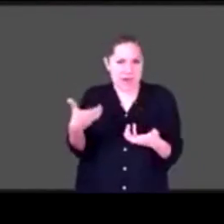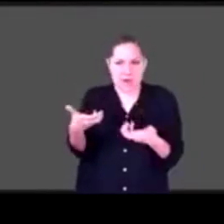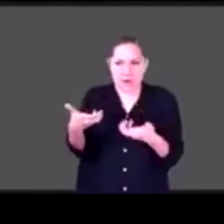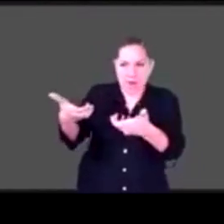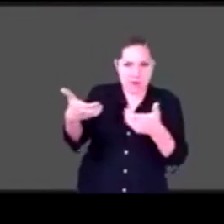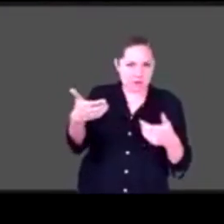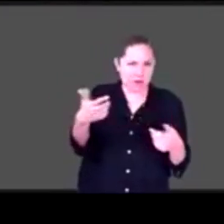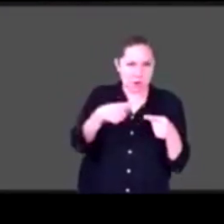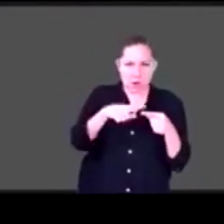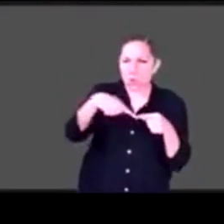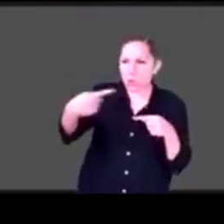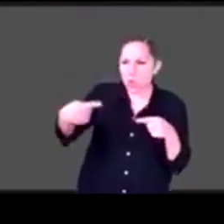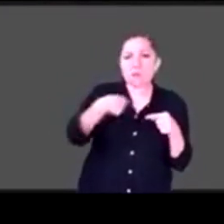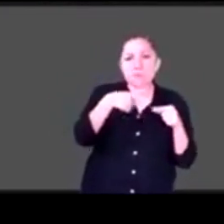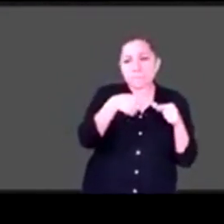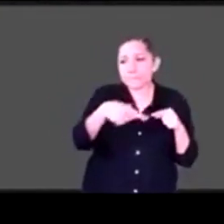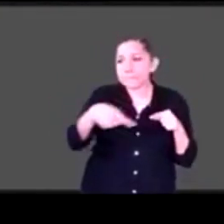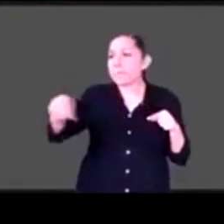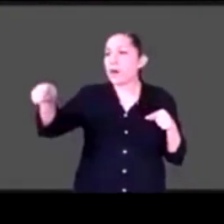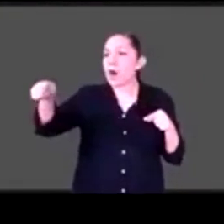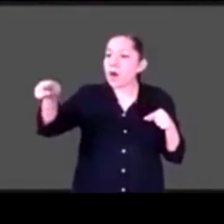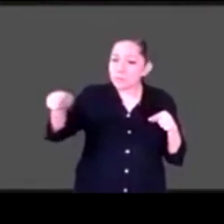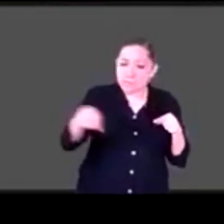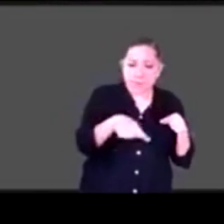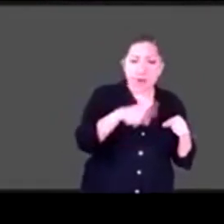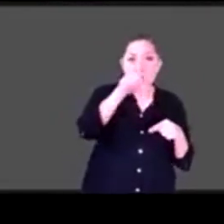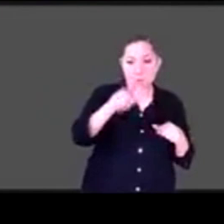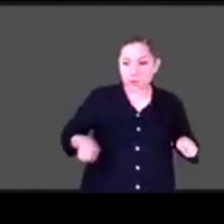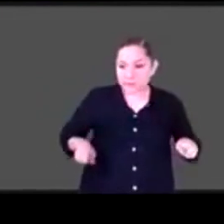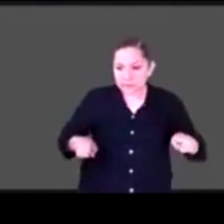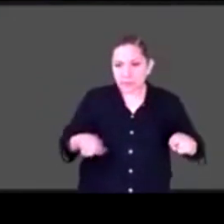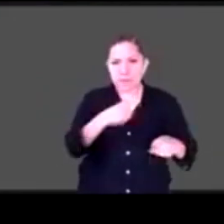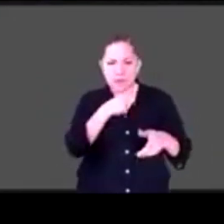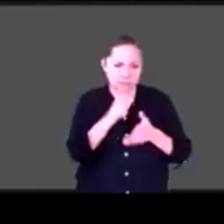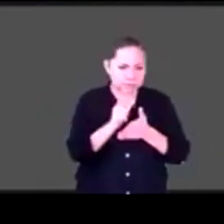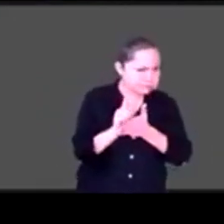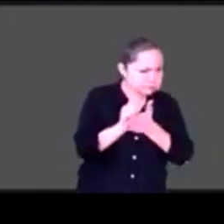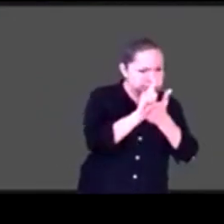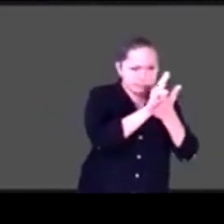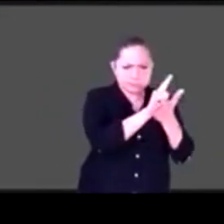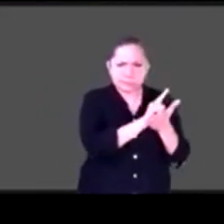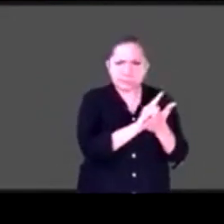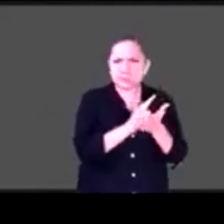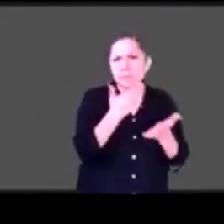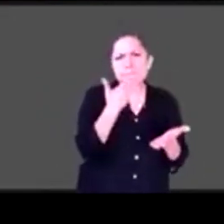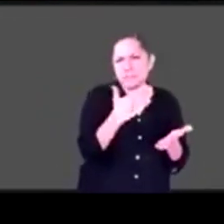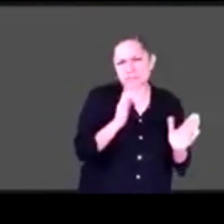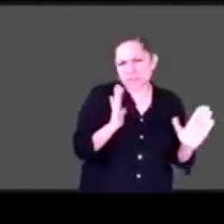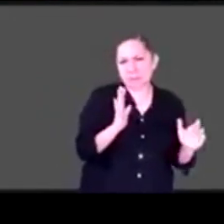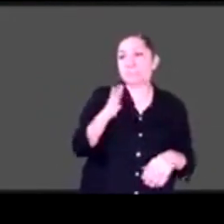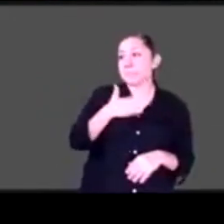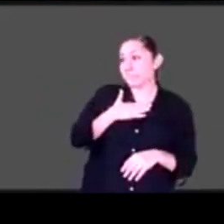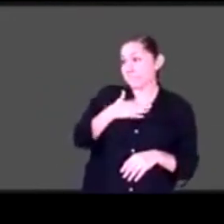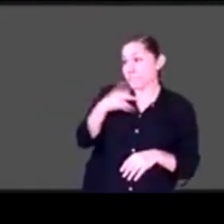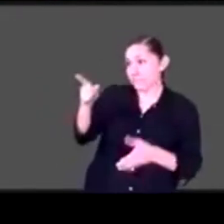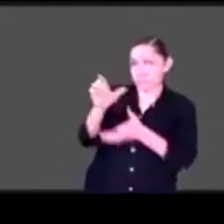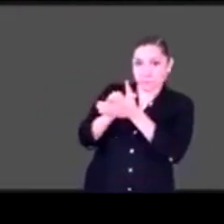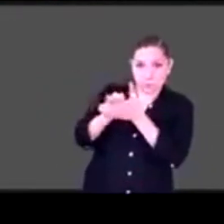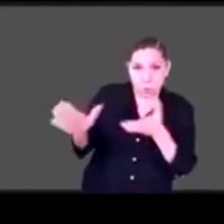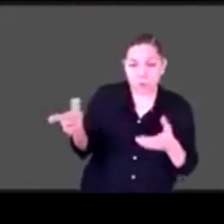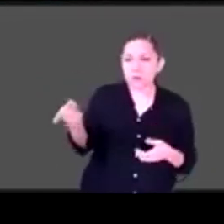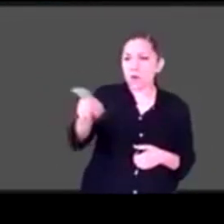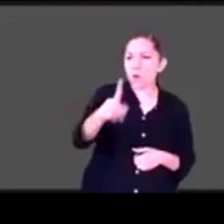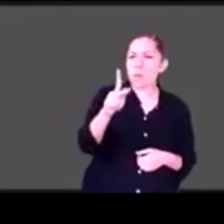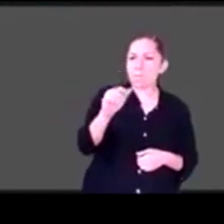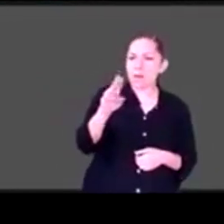en la silla y limpiarla y tal, y es cuidarnos en plural. Y si alguien sale, si sale Tere, mi esposa, o Pablo, algo, o alguien que trabaja en la